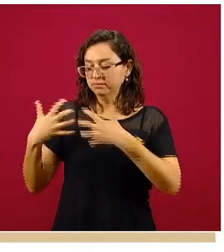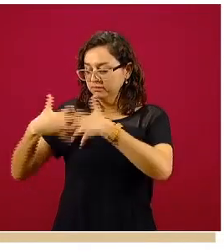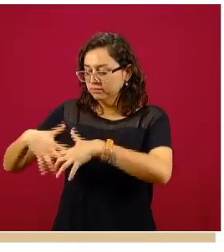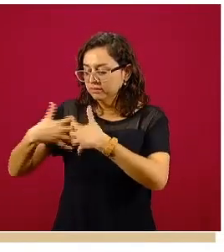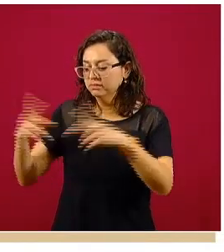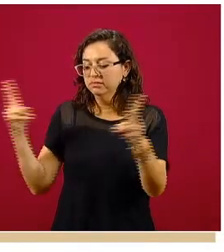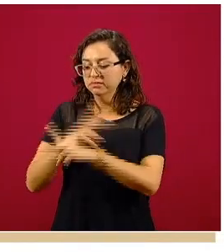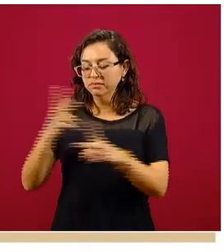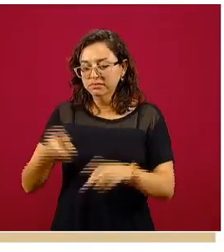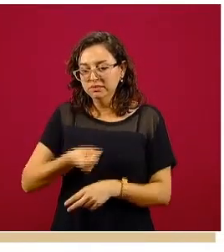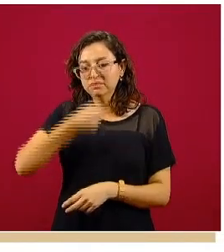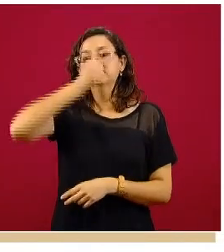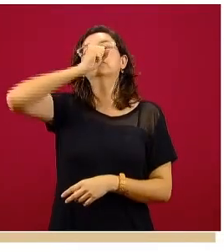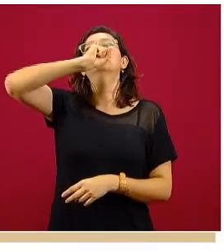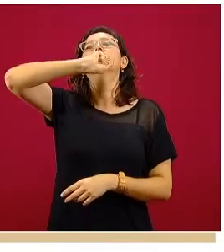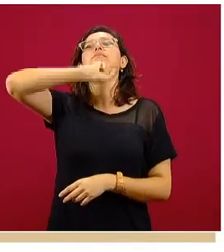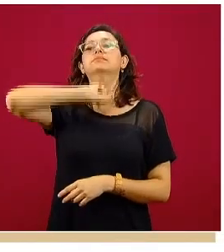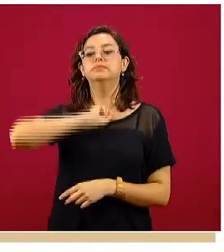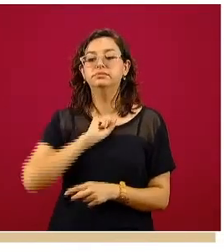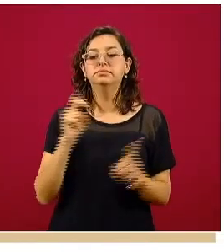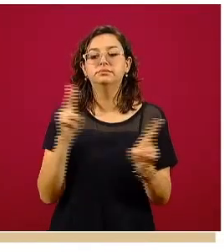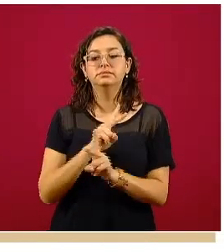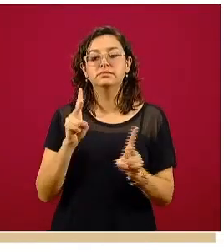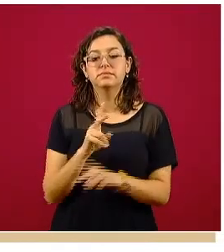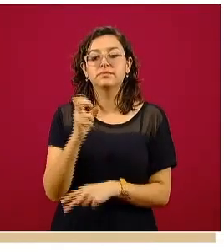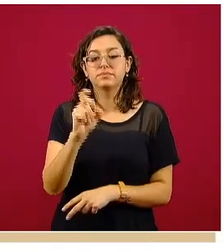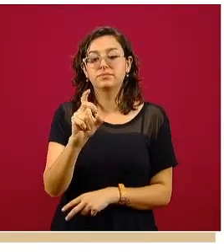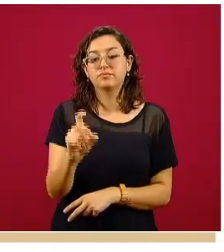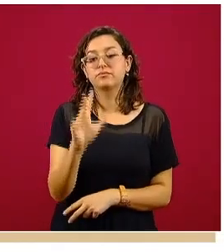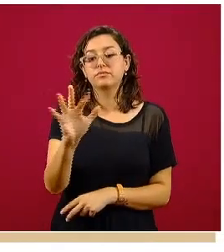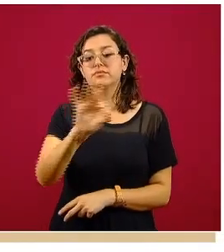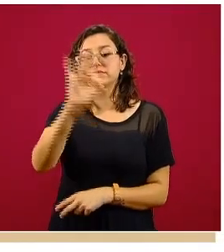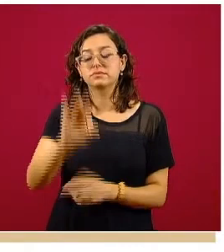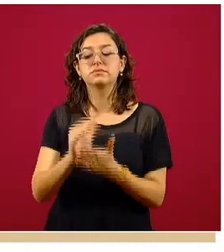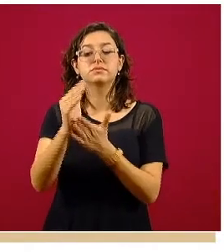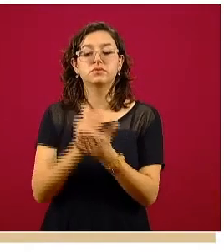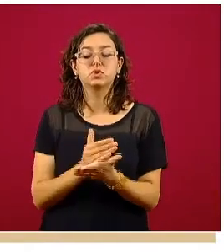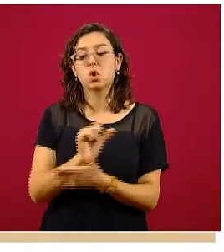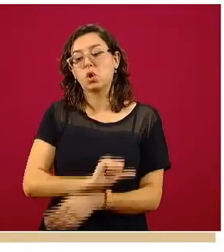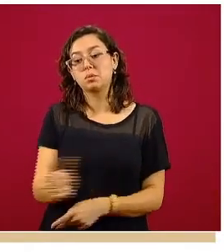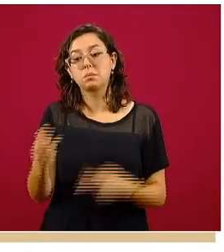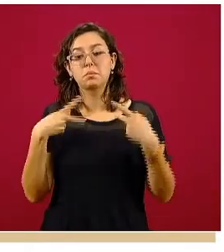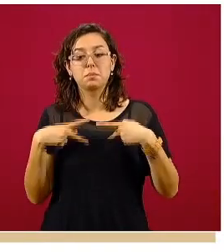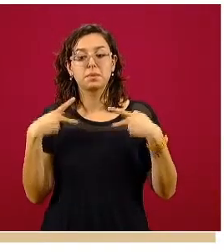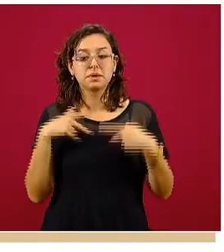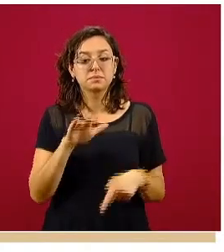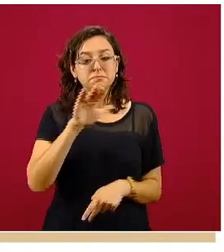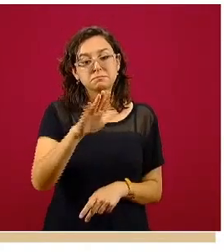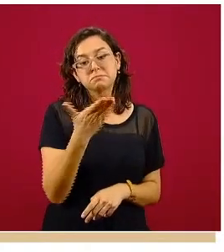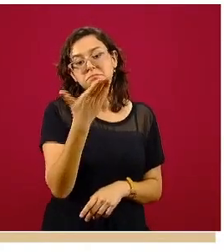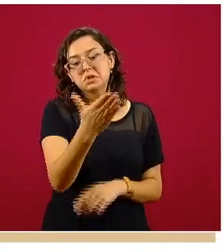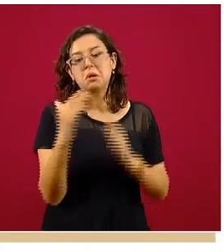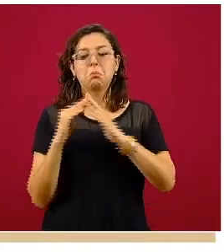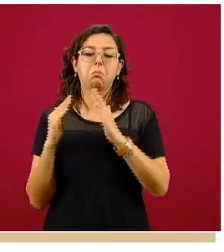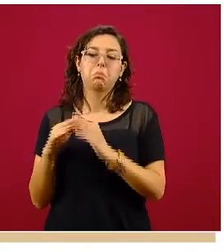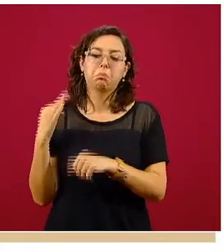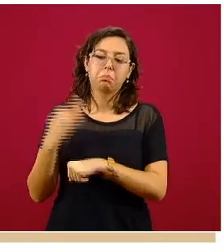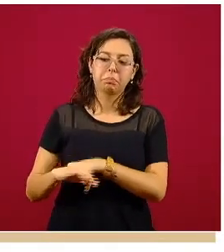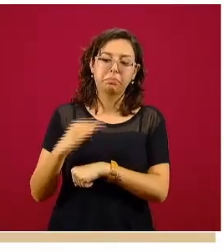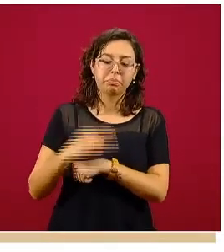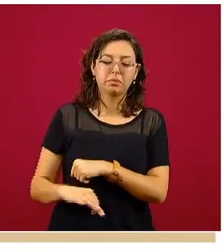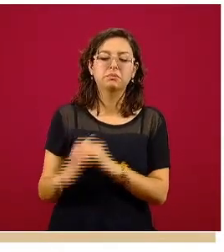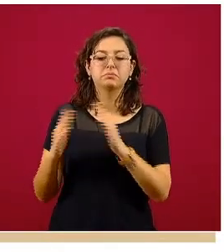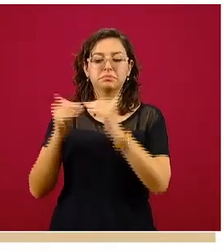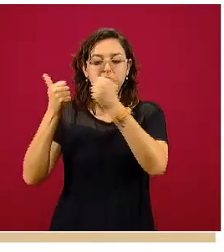pacientes más críticos y puede bajar hasta un 35% en aquellas que demandan atención médica ambulatoria que quiere decir que